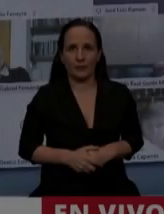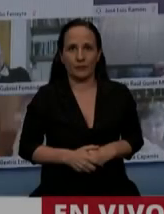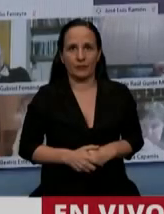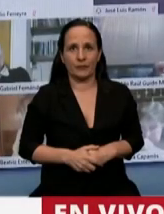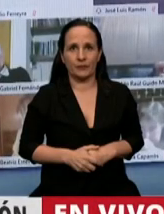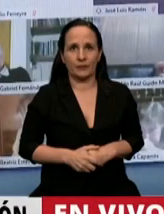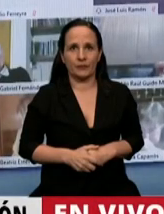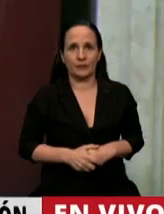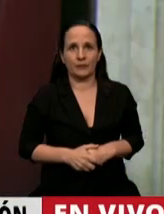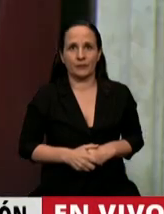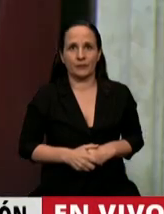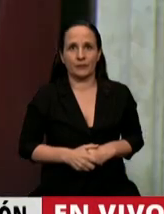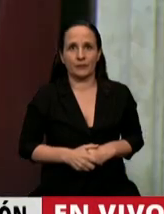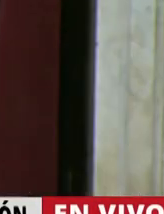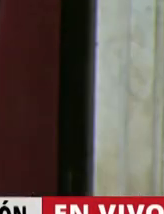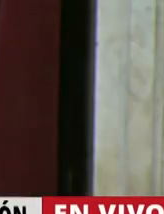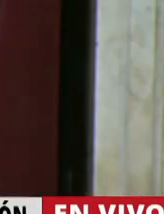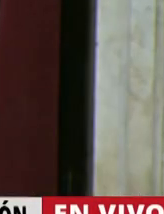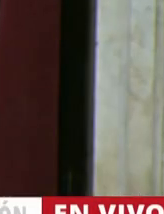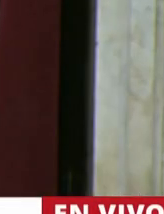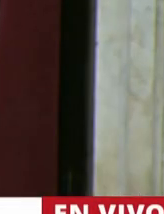Tiene la palabra la diputada Lorena Matzel.